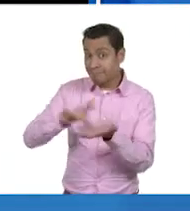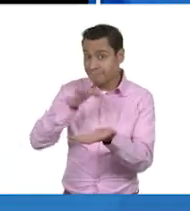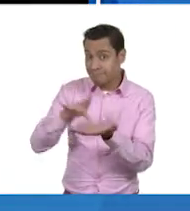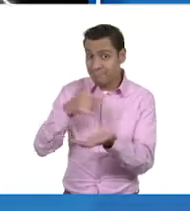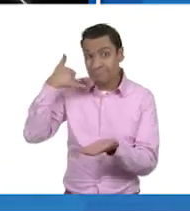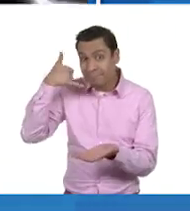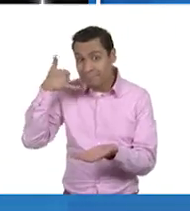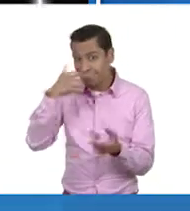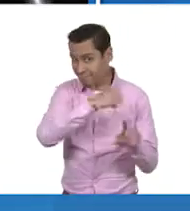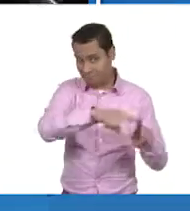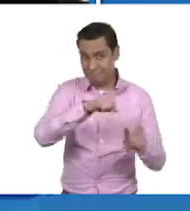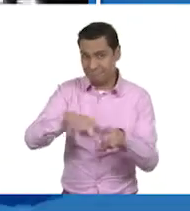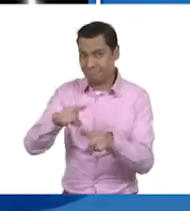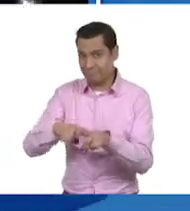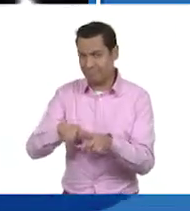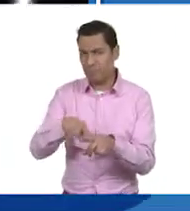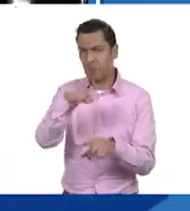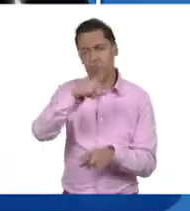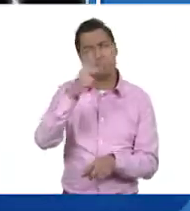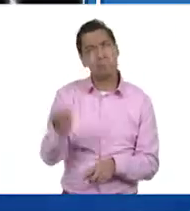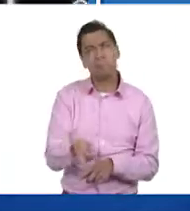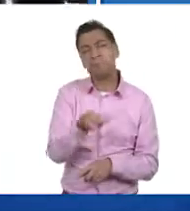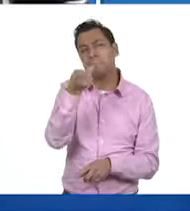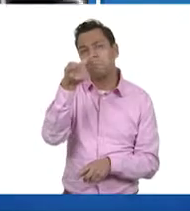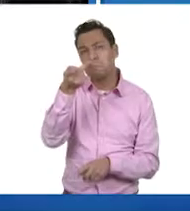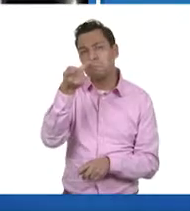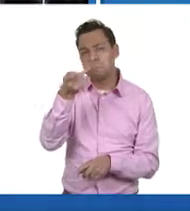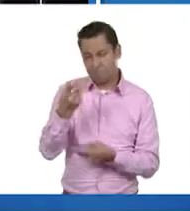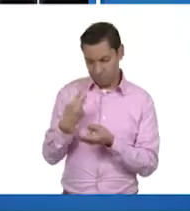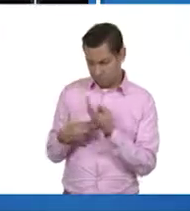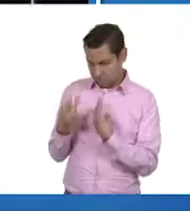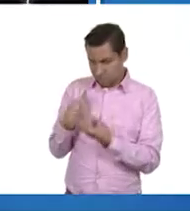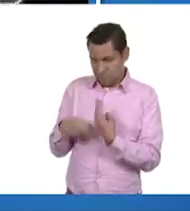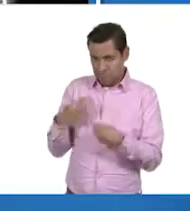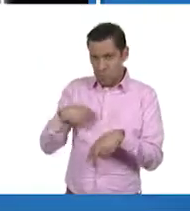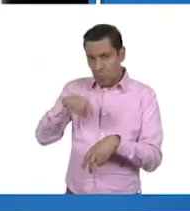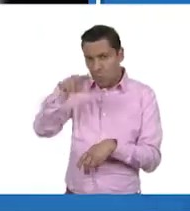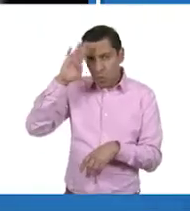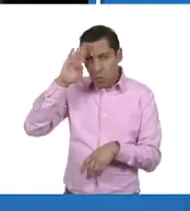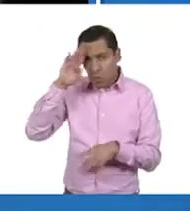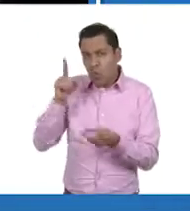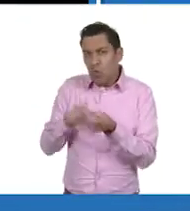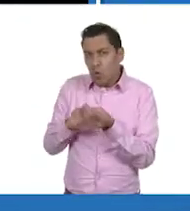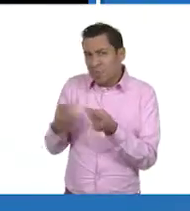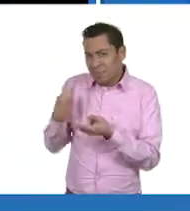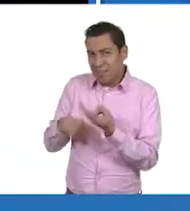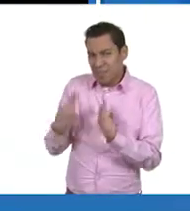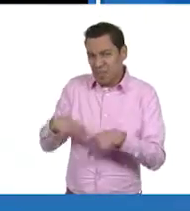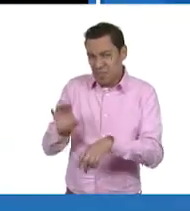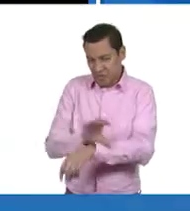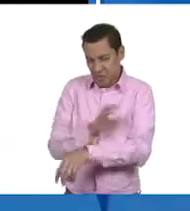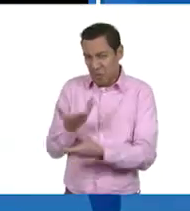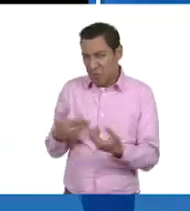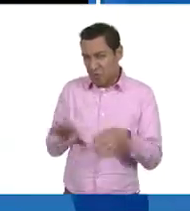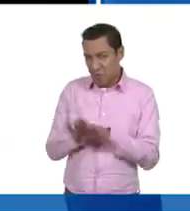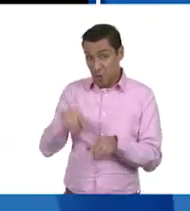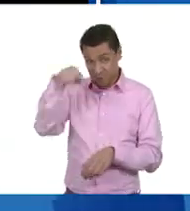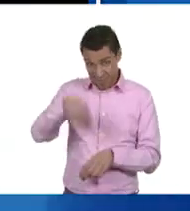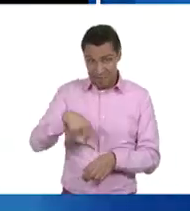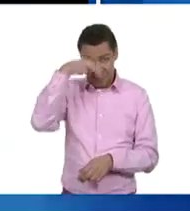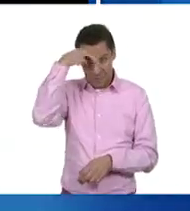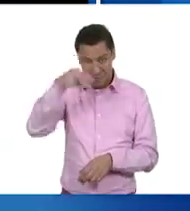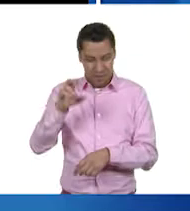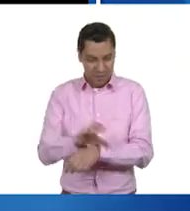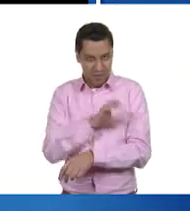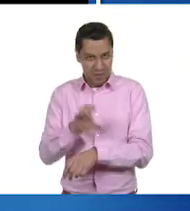Pero, ¿has cuestionado el origen de aquello que hace que tus cosas cobren vida? En México, gran parte